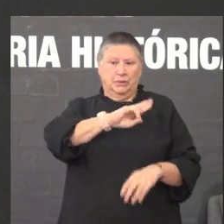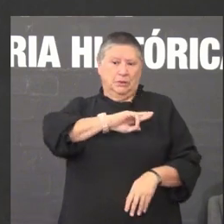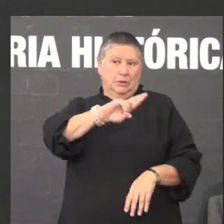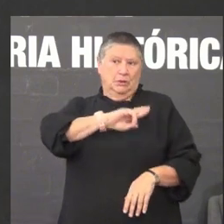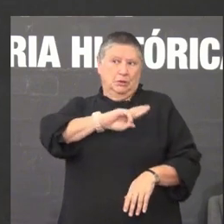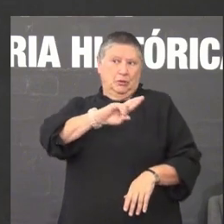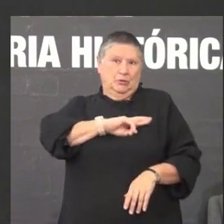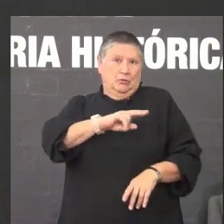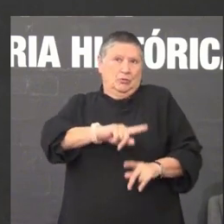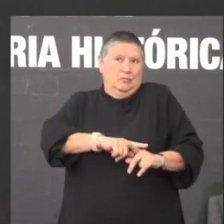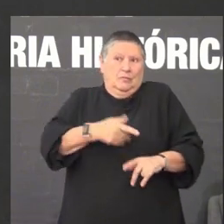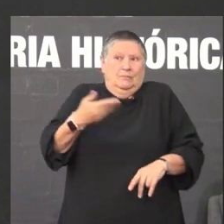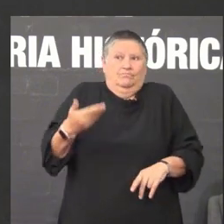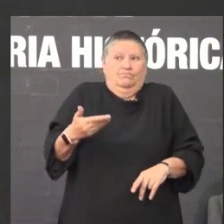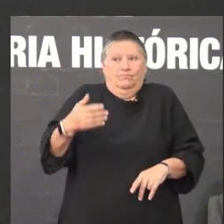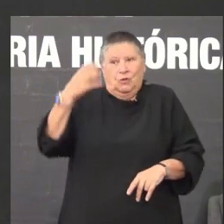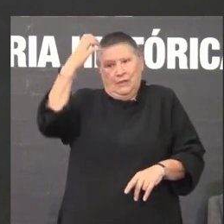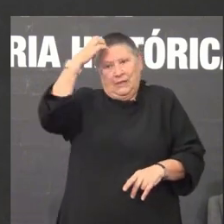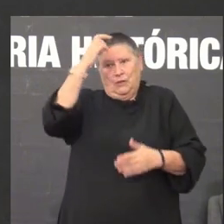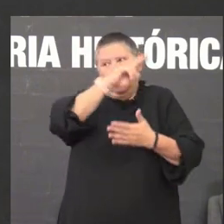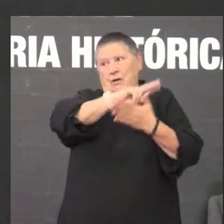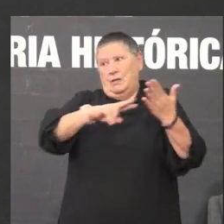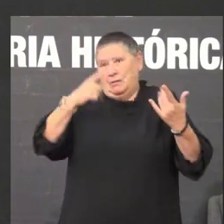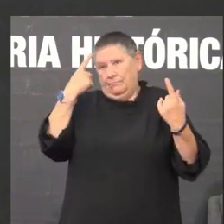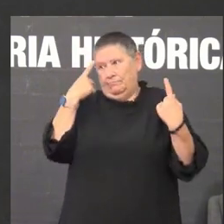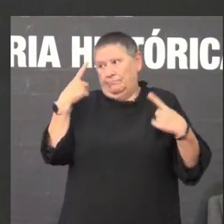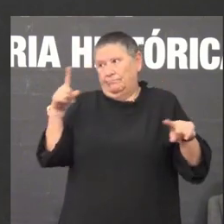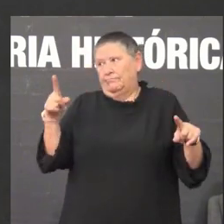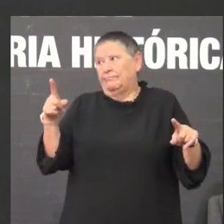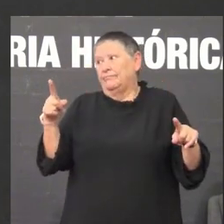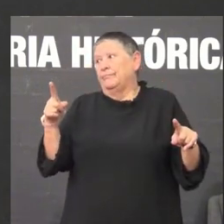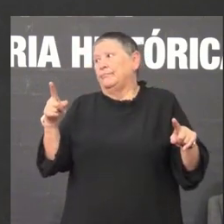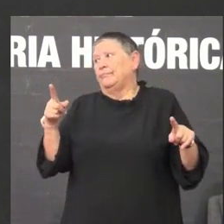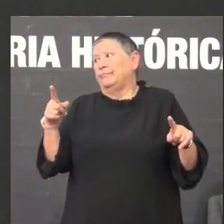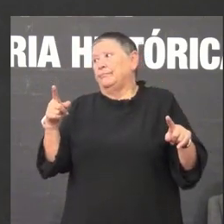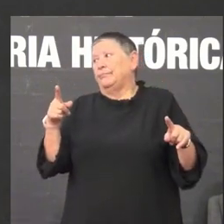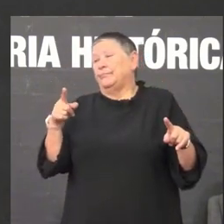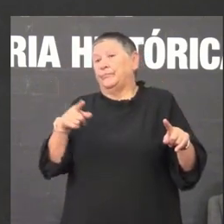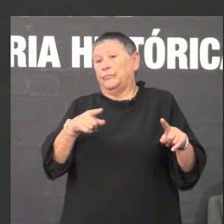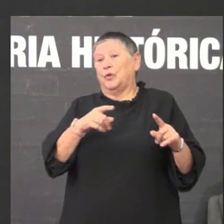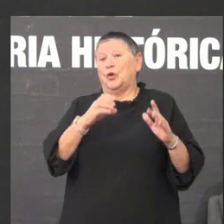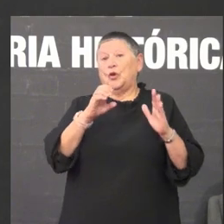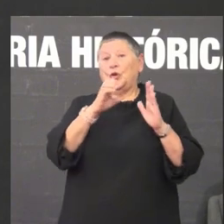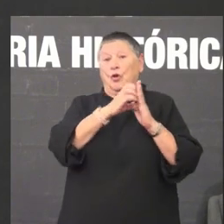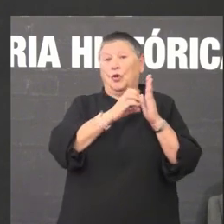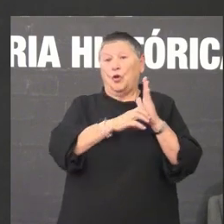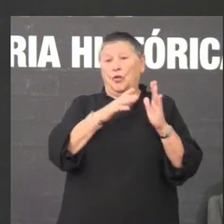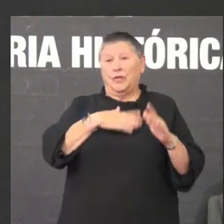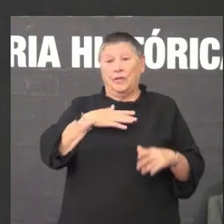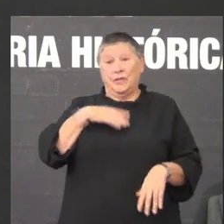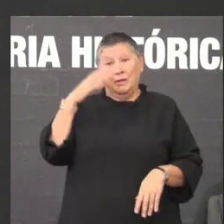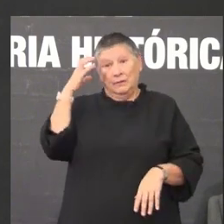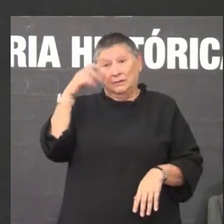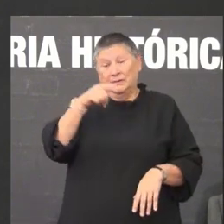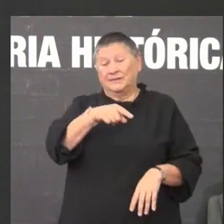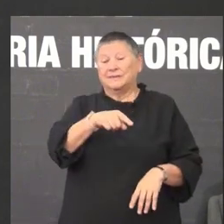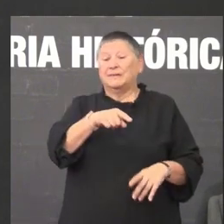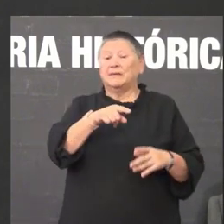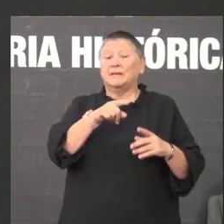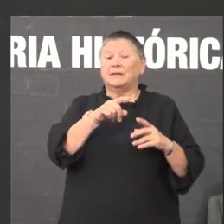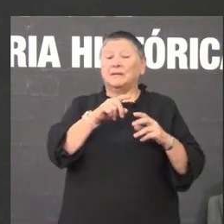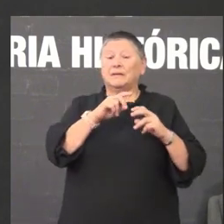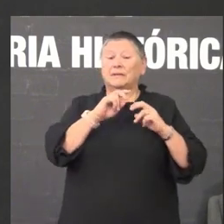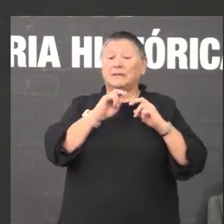esplendor do reino galego como sabemos o Códice Calistino a traduxión ao galego aquilo que